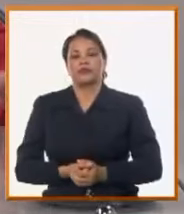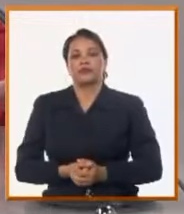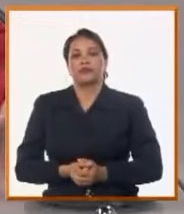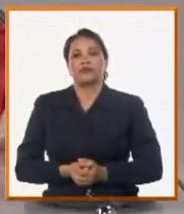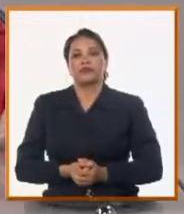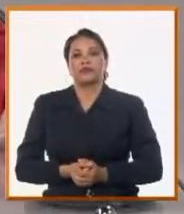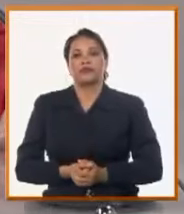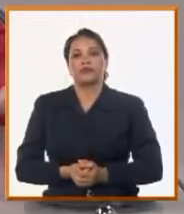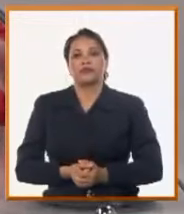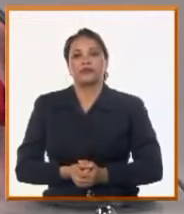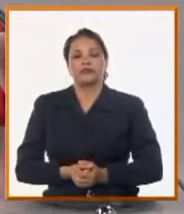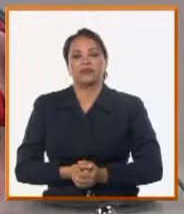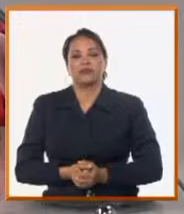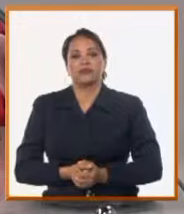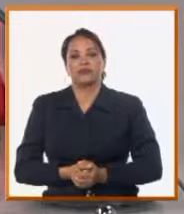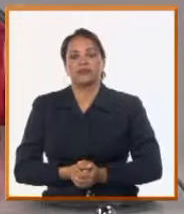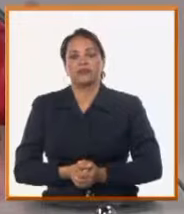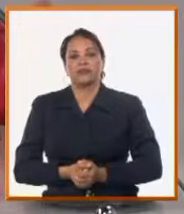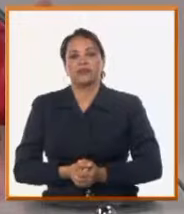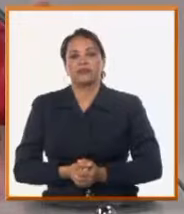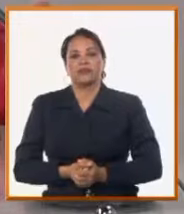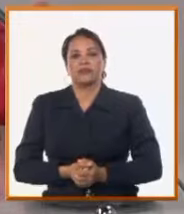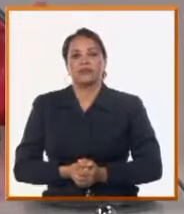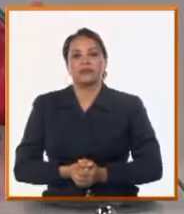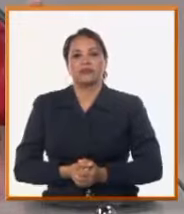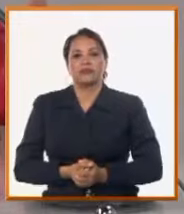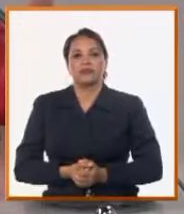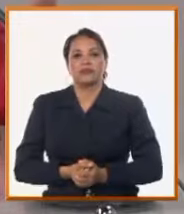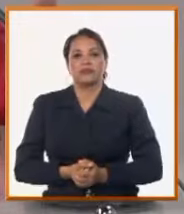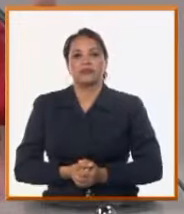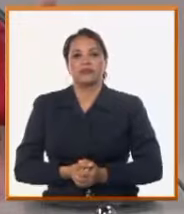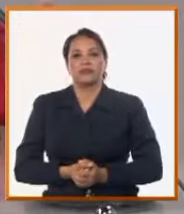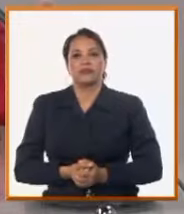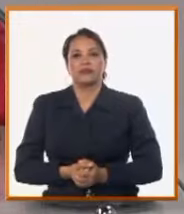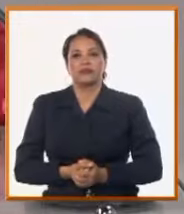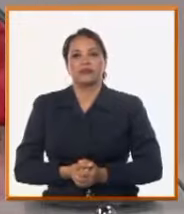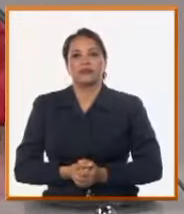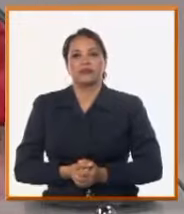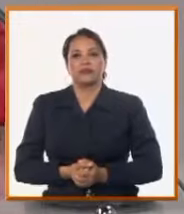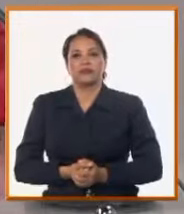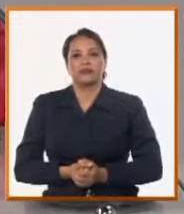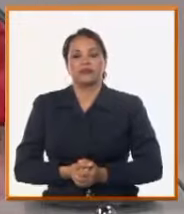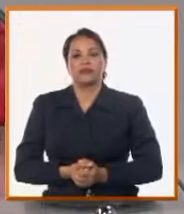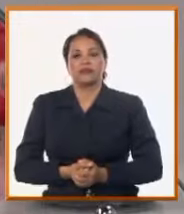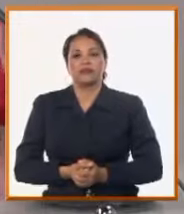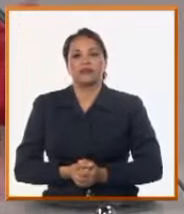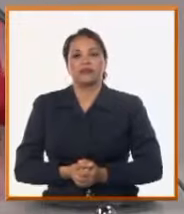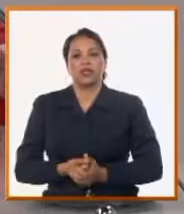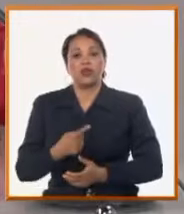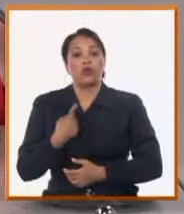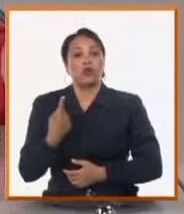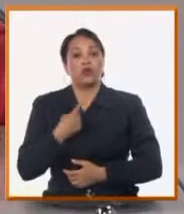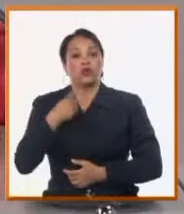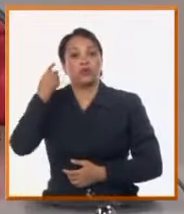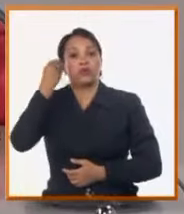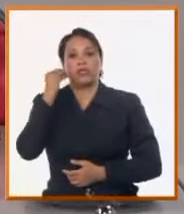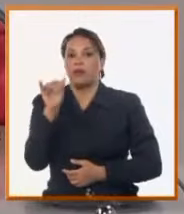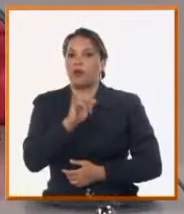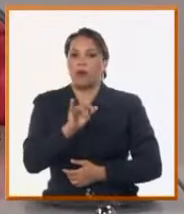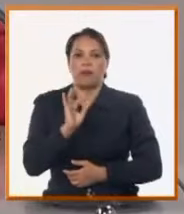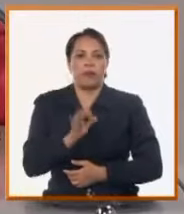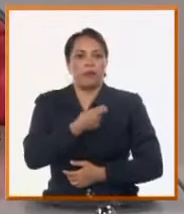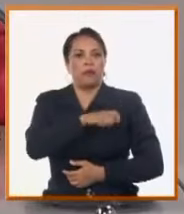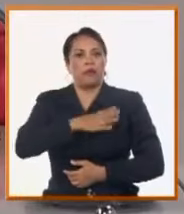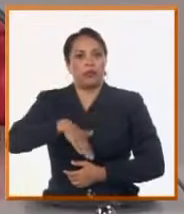adelantarme un poco a que también unirnos a los criterios que la población ha vertido a través de los medios